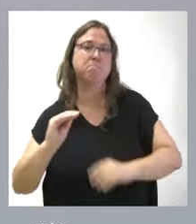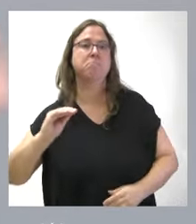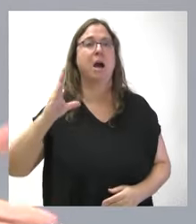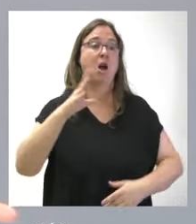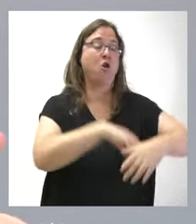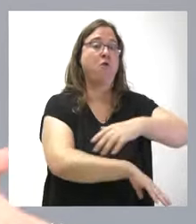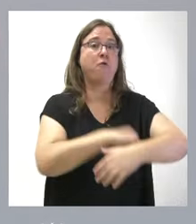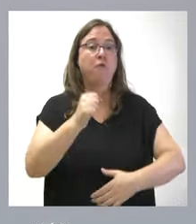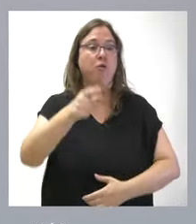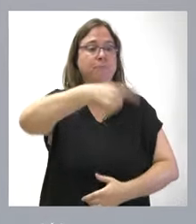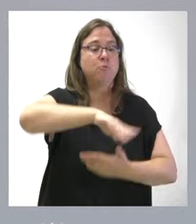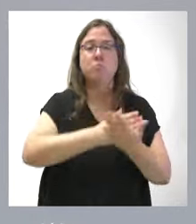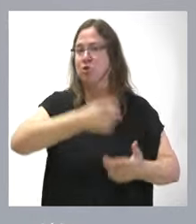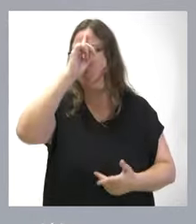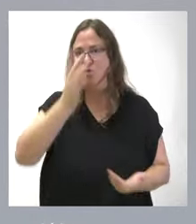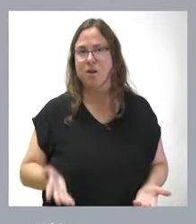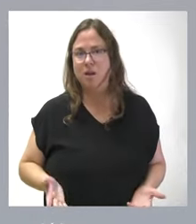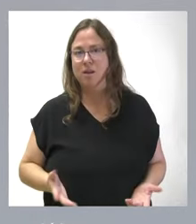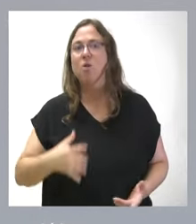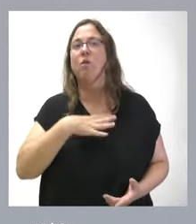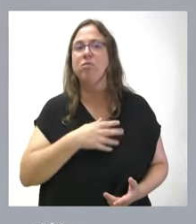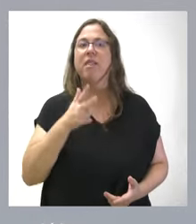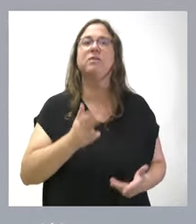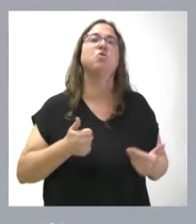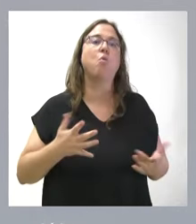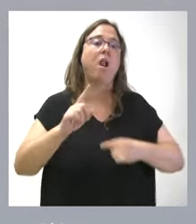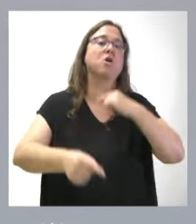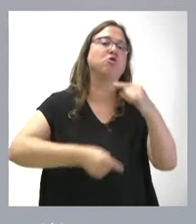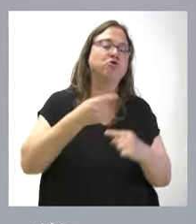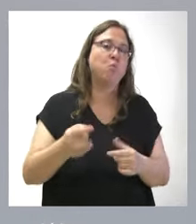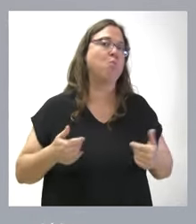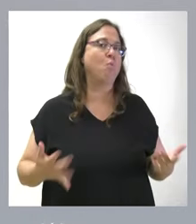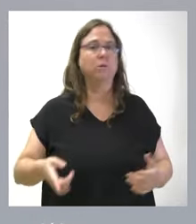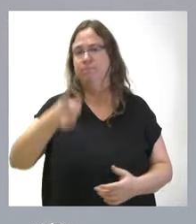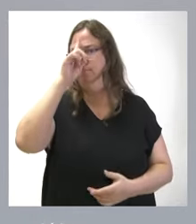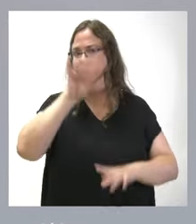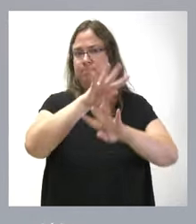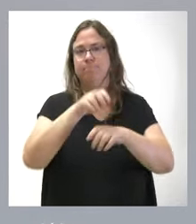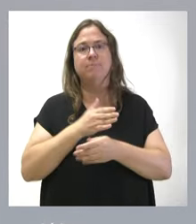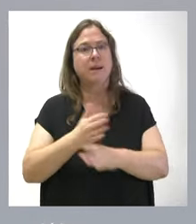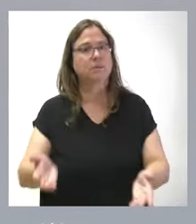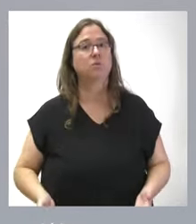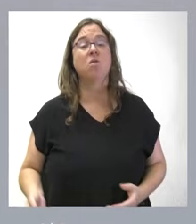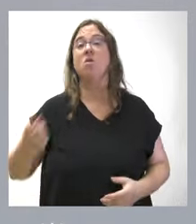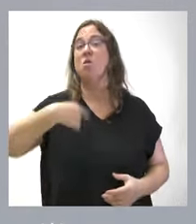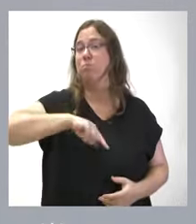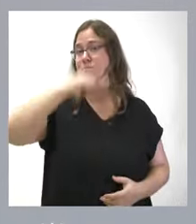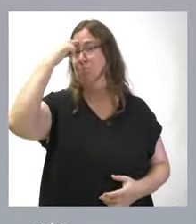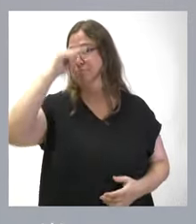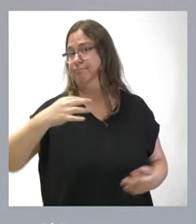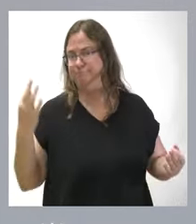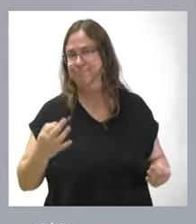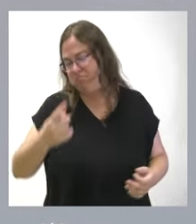fondos para ninguna comunidad autónoma y cuál es la que podría corresponder o el efecto que tendría de impacto para el resto de comunidades autónomas. Nosotros sabemos, porque